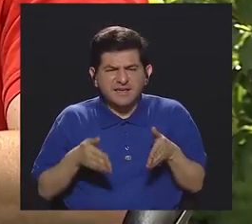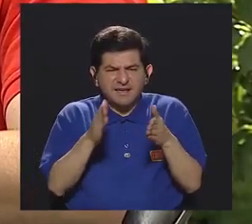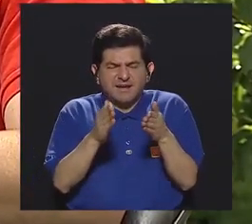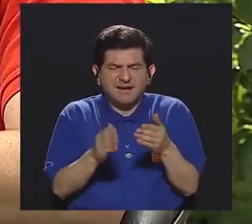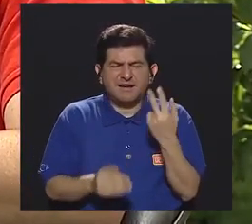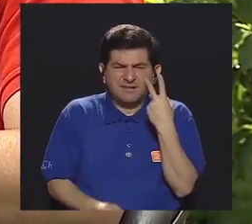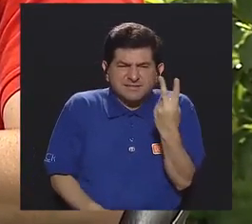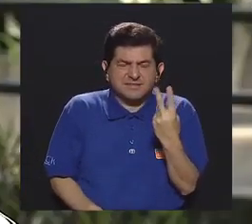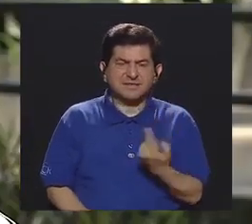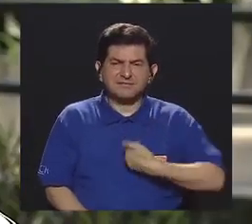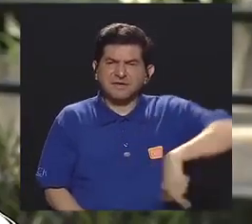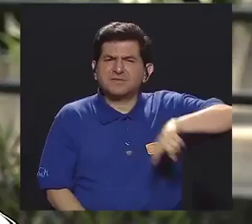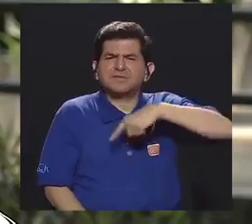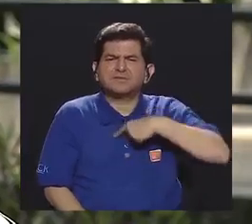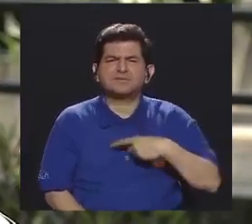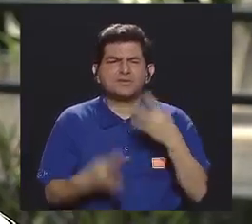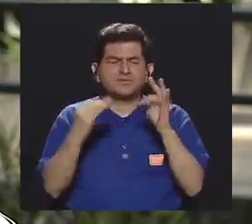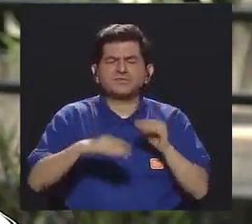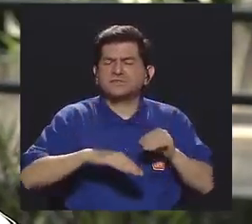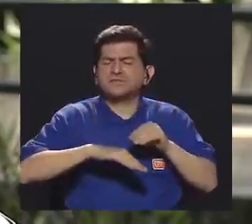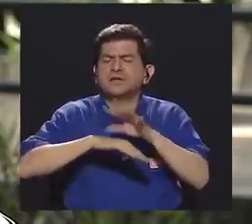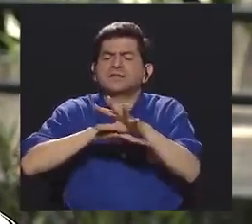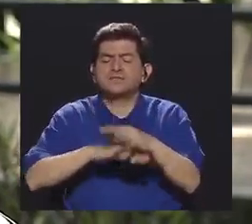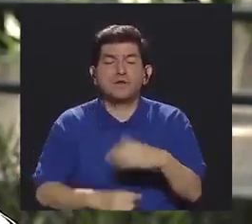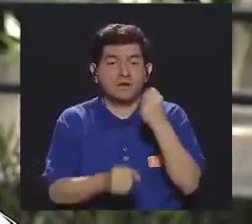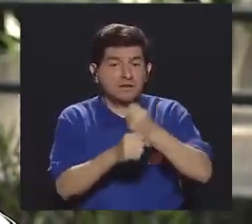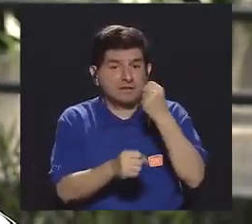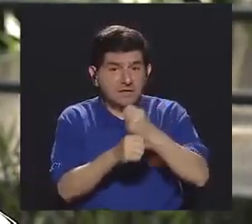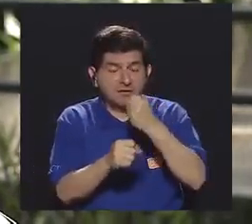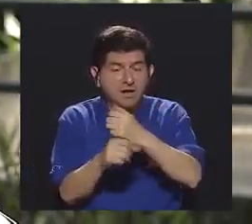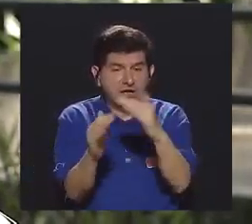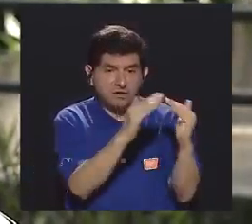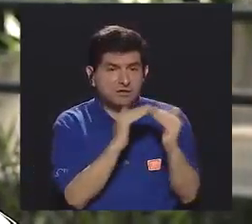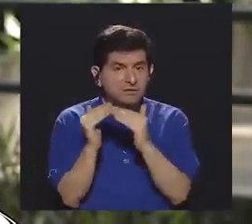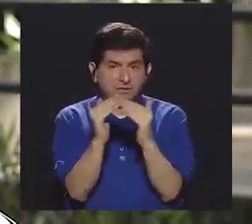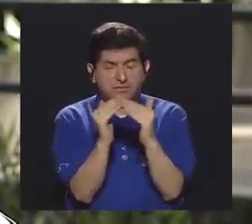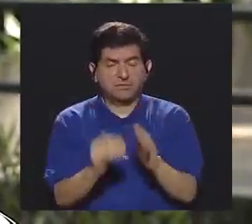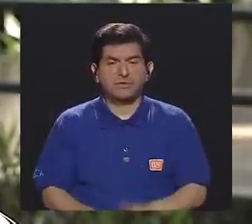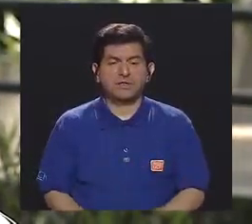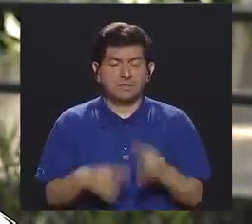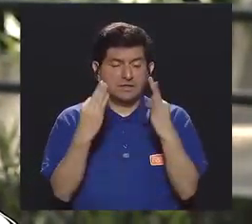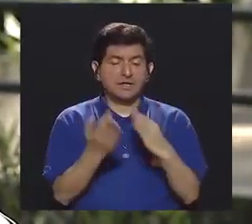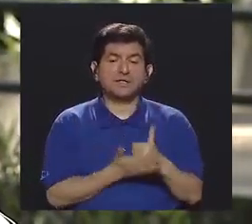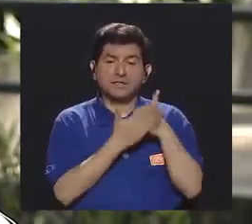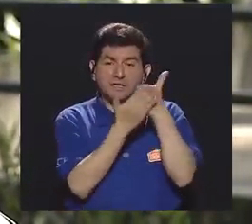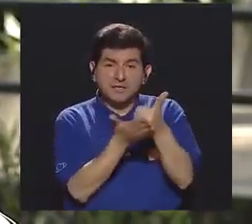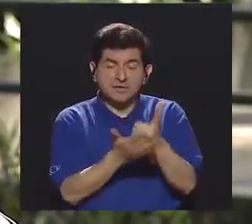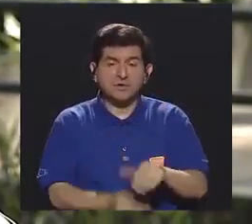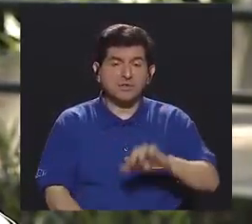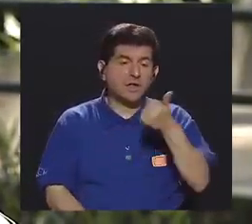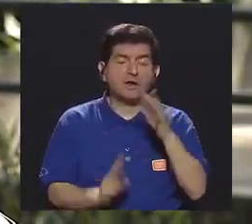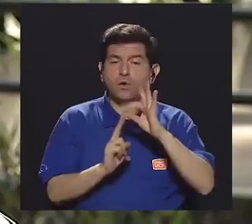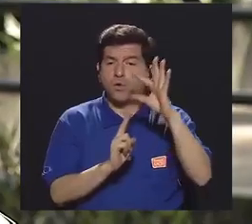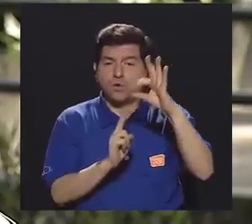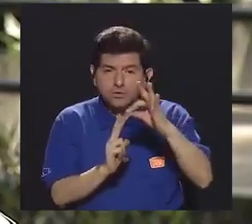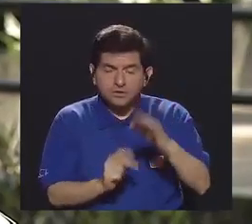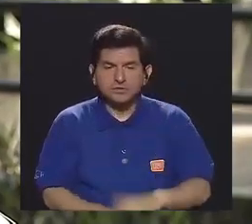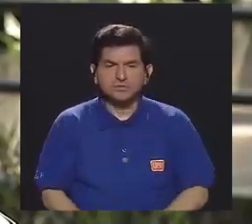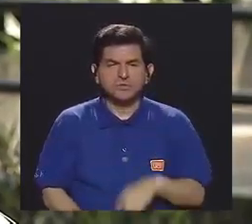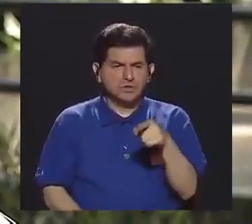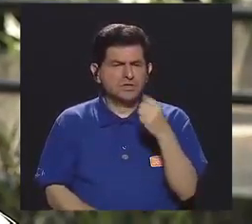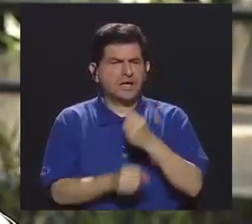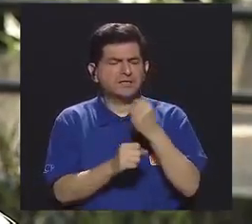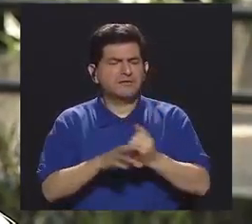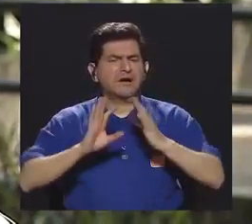entonces están en la calle. Entonces, ¿cómo nosotros podíamos influir o trabajar con la comunidad para ayudarles a buscar otras